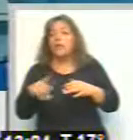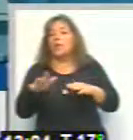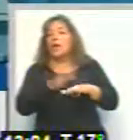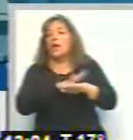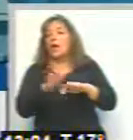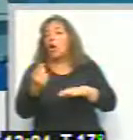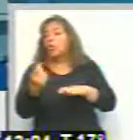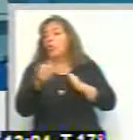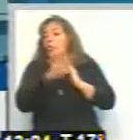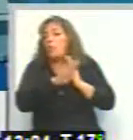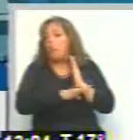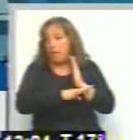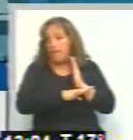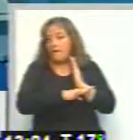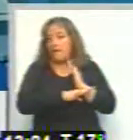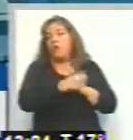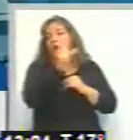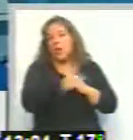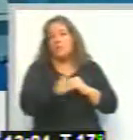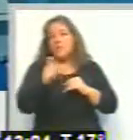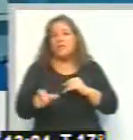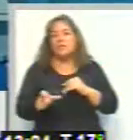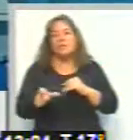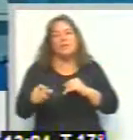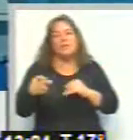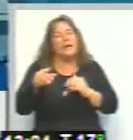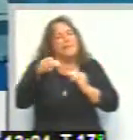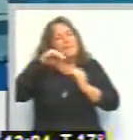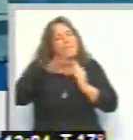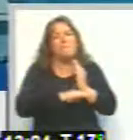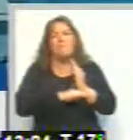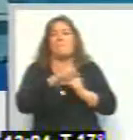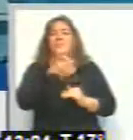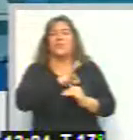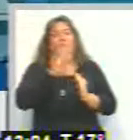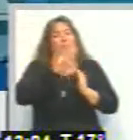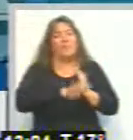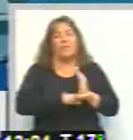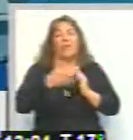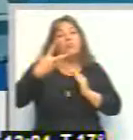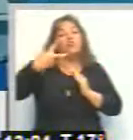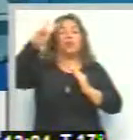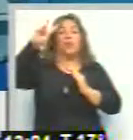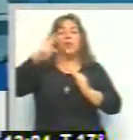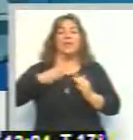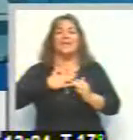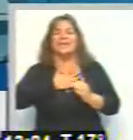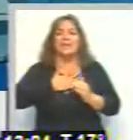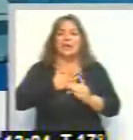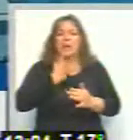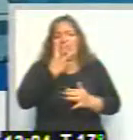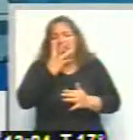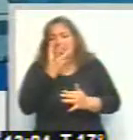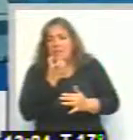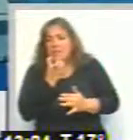Estamos hablando del desil más bajo. O las personas que menos ingresos económicos tienen. Se observa un doble síntoma de depresión y ansiedad.